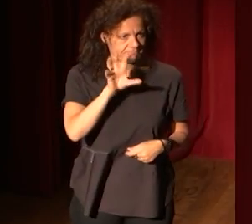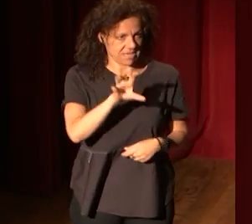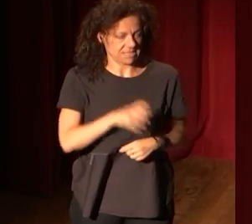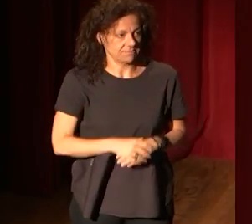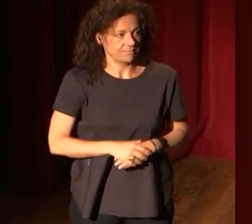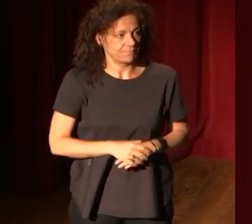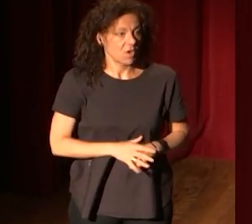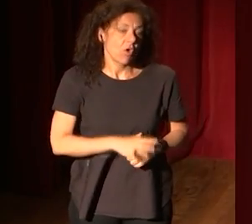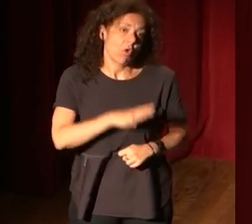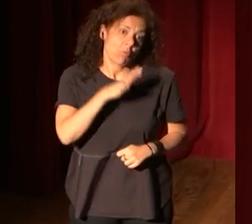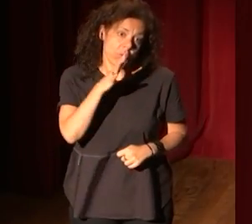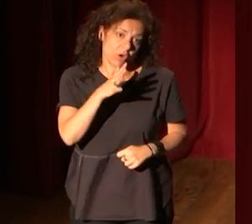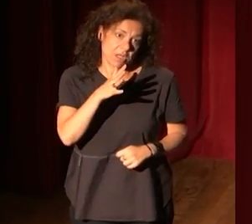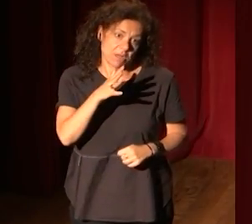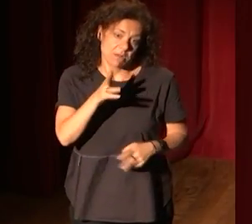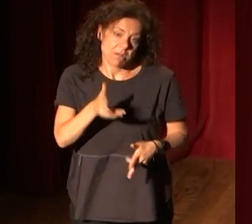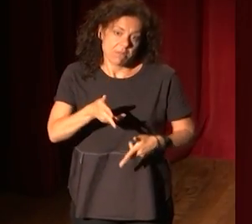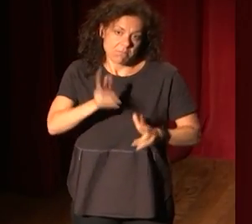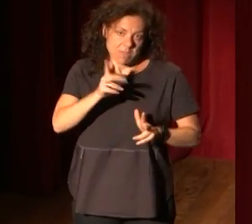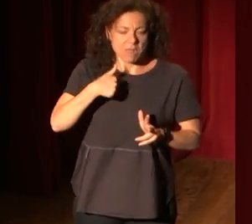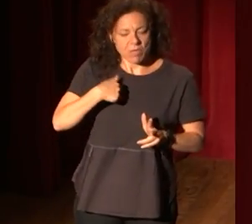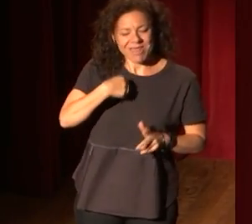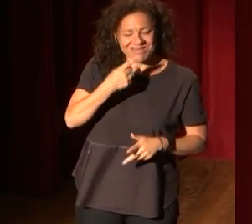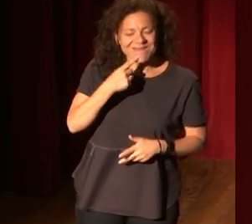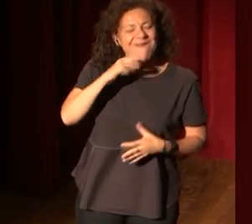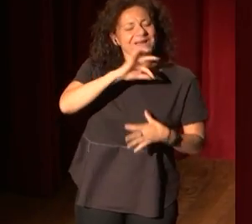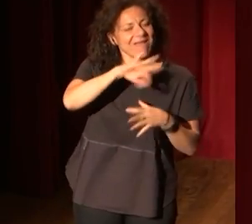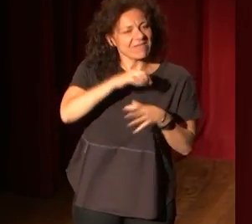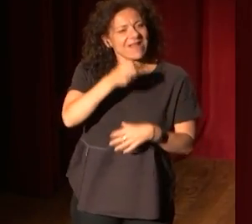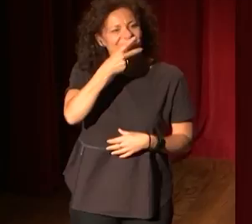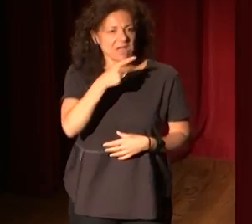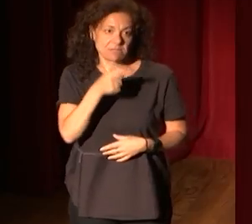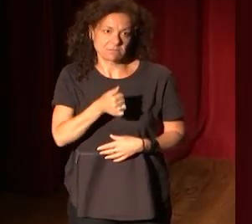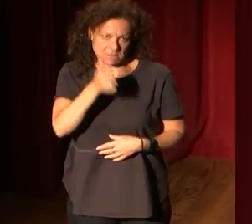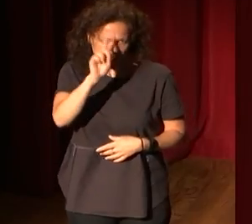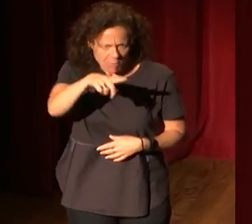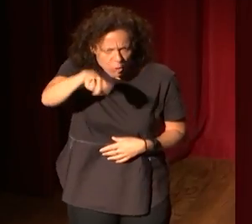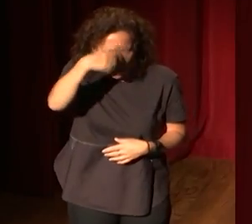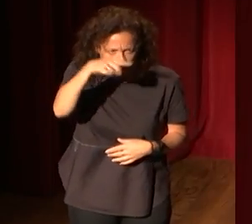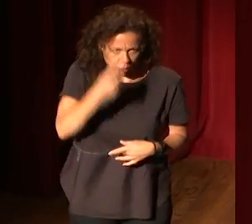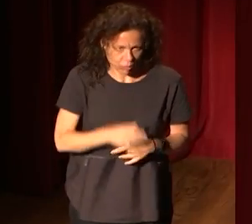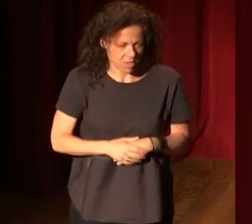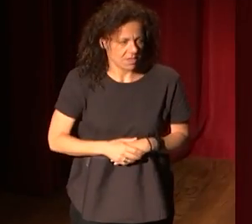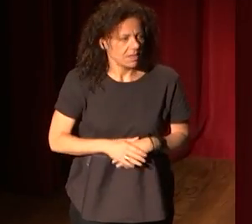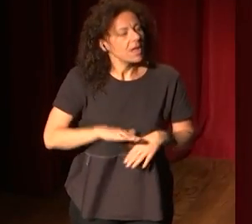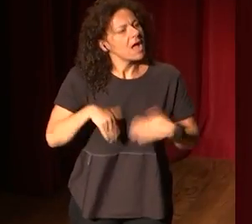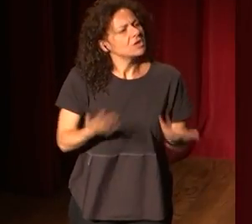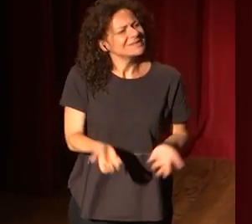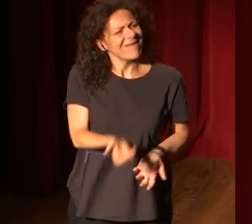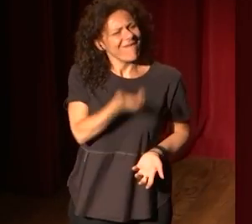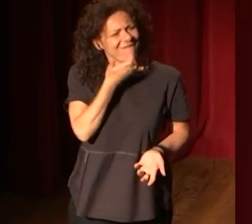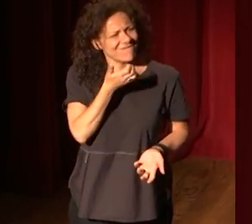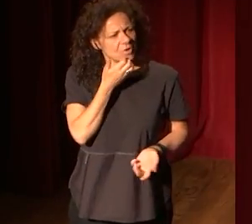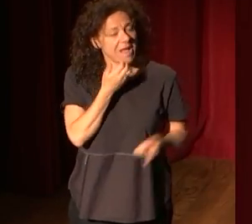porque, permítanme que los bares y la cafetería los considere cultura, si no es lo más importante, casi. entonces, ¿cuál es la broma?